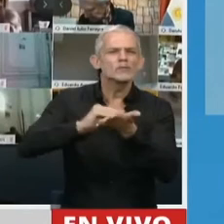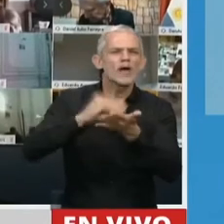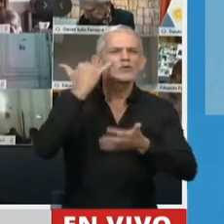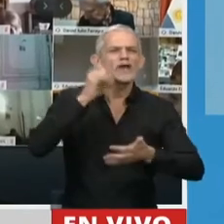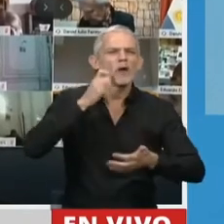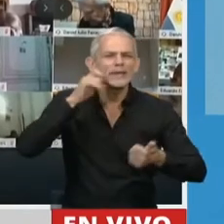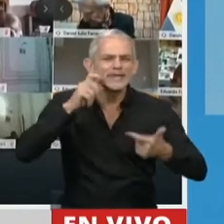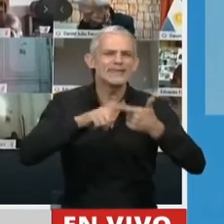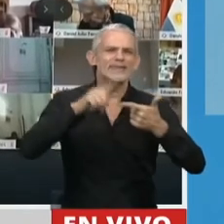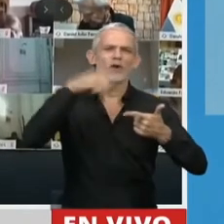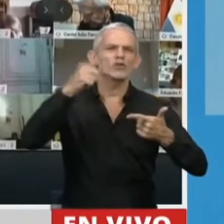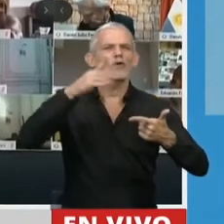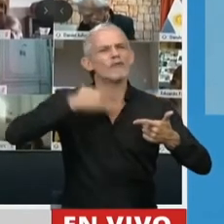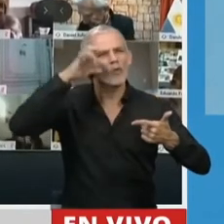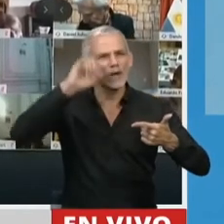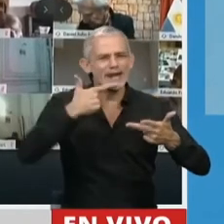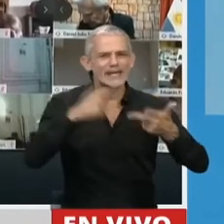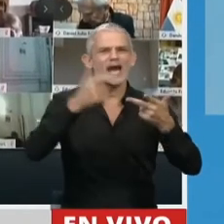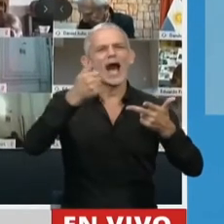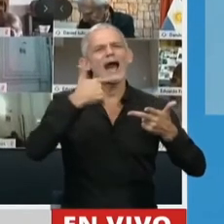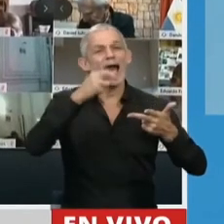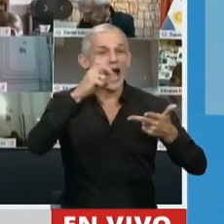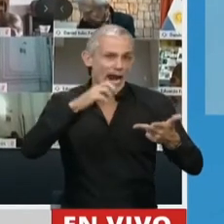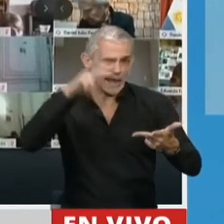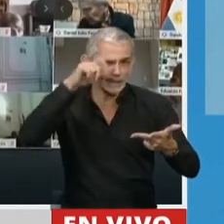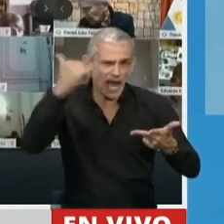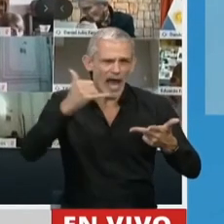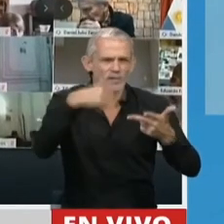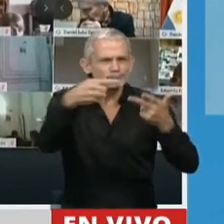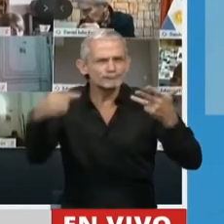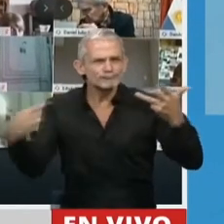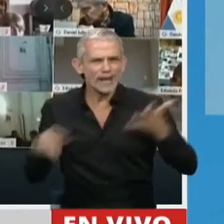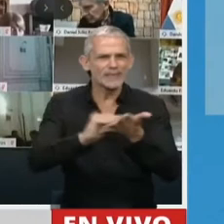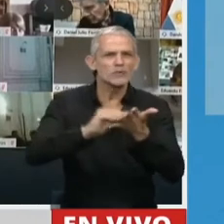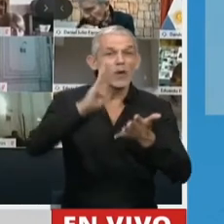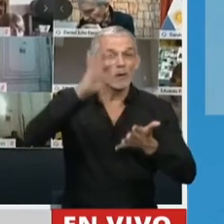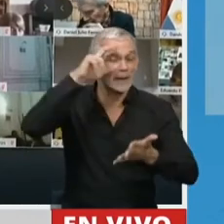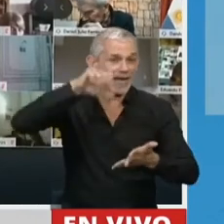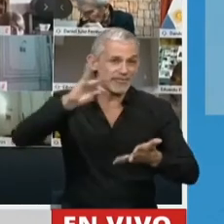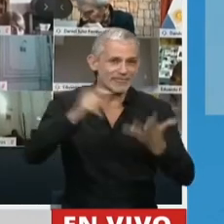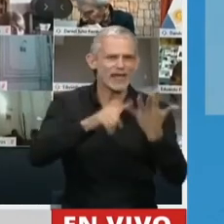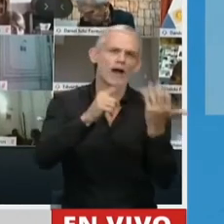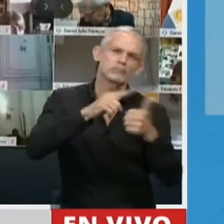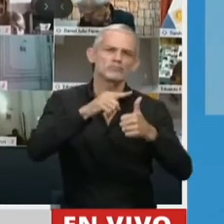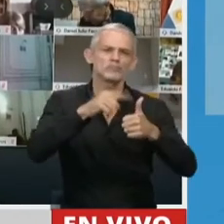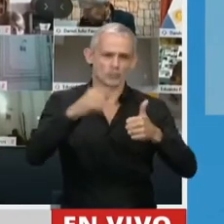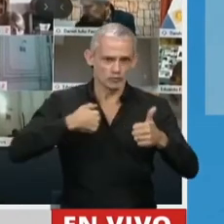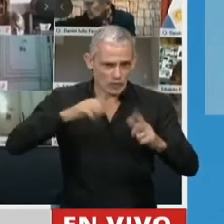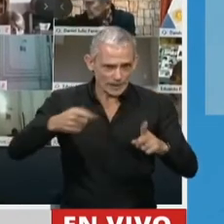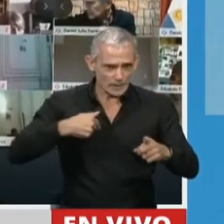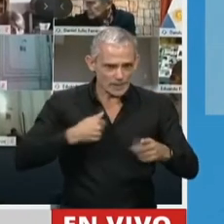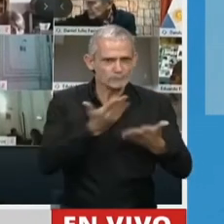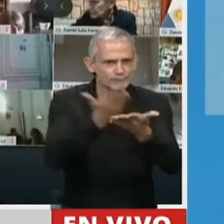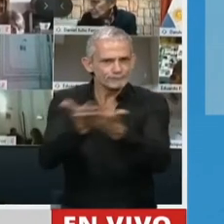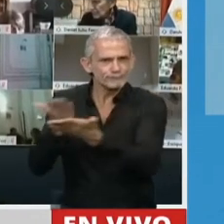Giacobiti, la diputada Najul, la diputada Azcárate y otros, la diputada Brenda Austin y de quien habla también